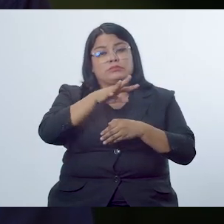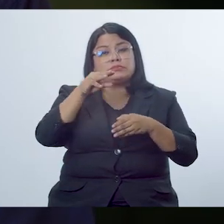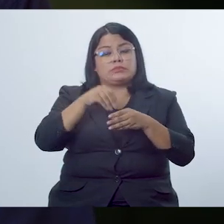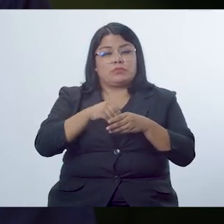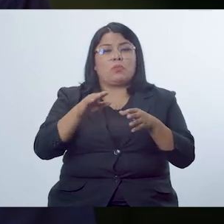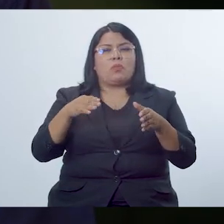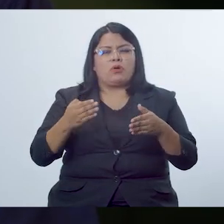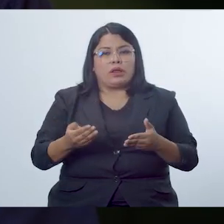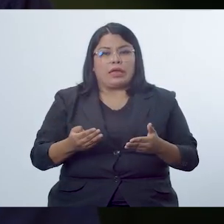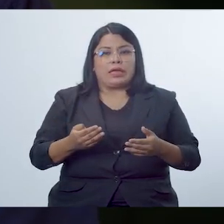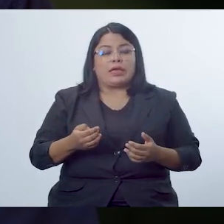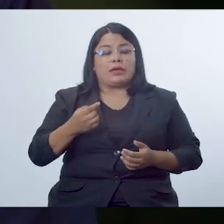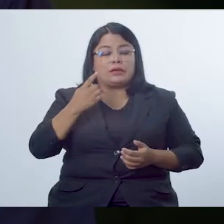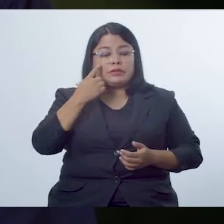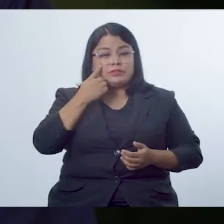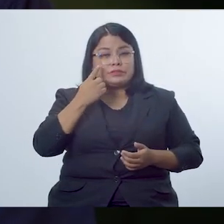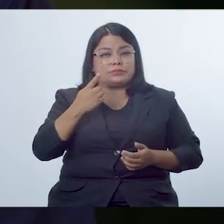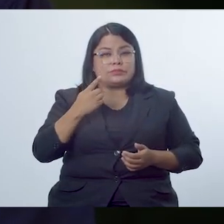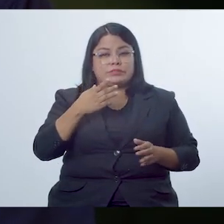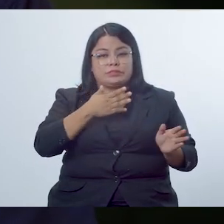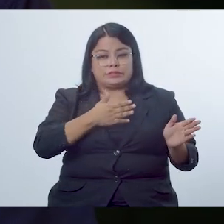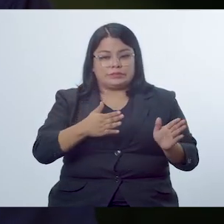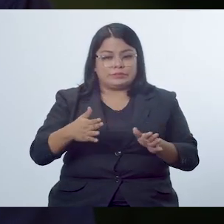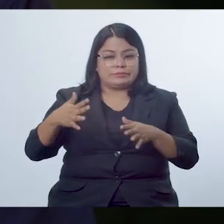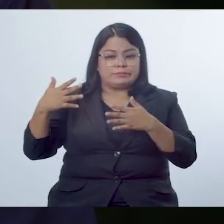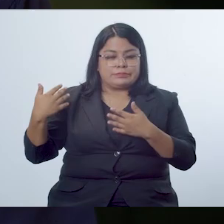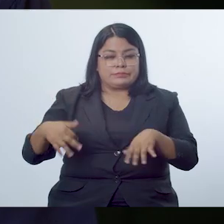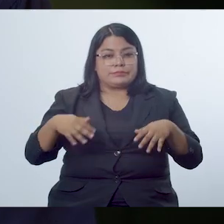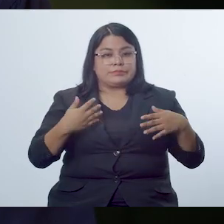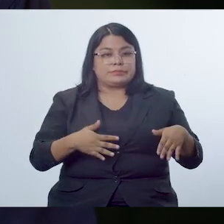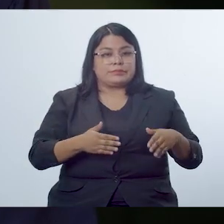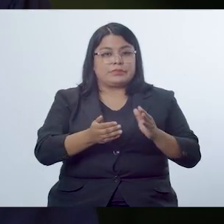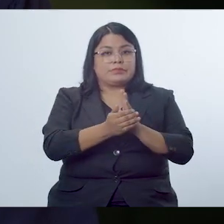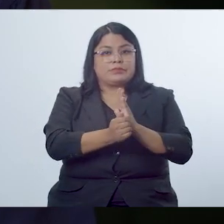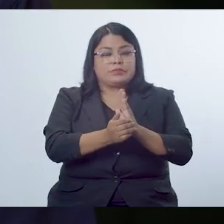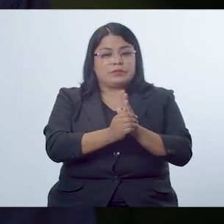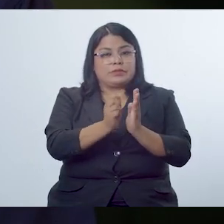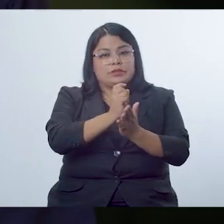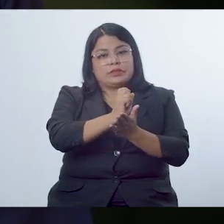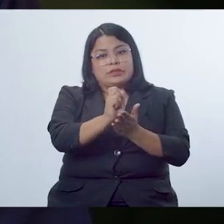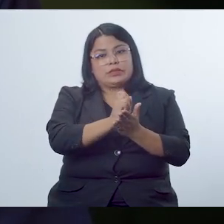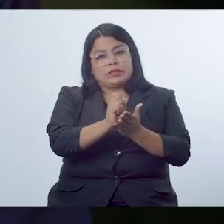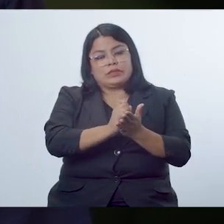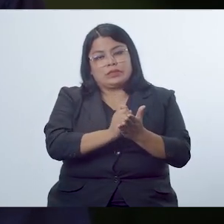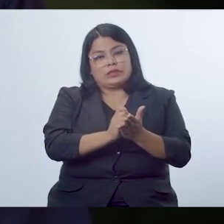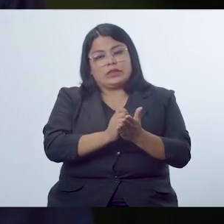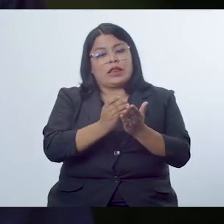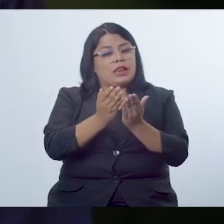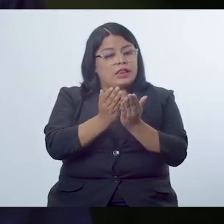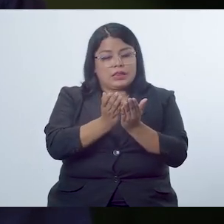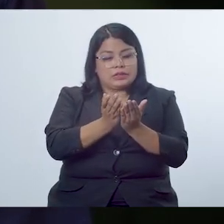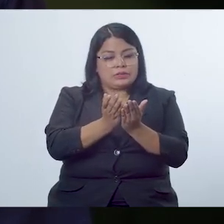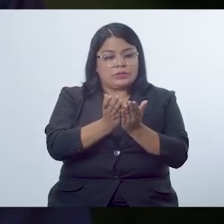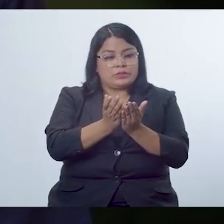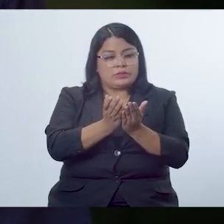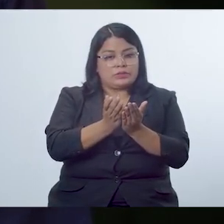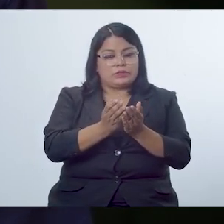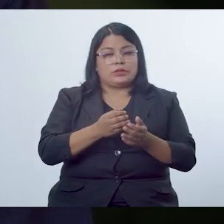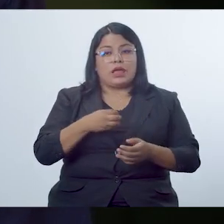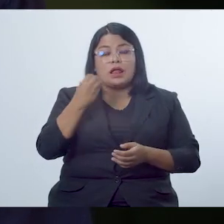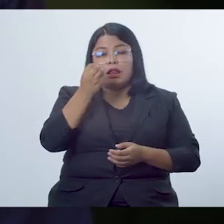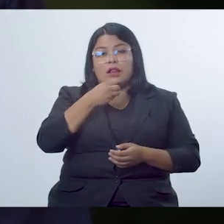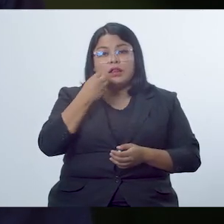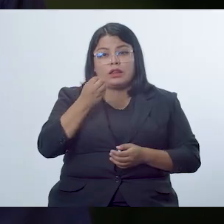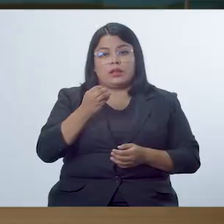integradoras. ¿Por qué? Porque pone en juego una serie de habilidades tanto de escritura de lectura